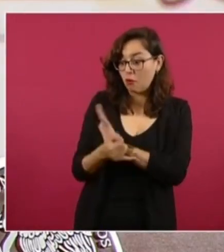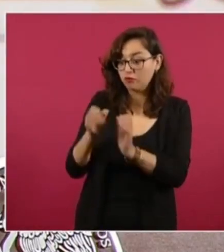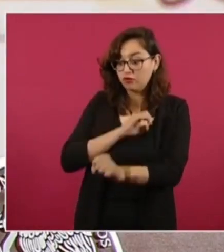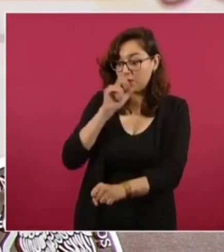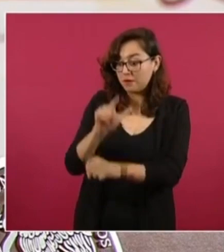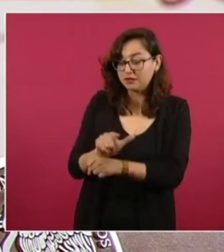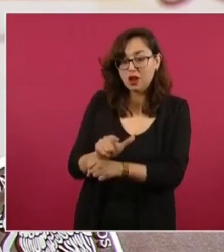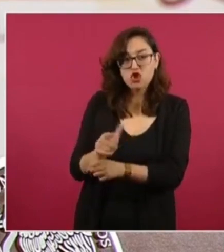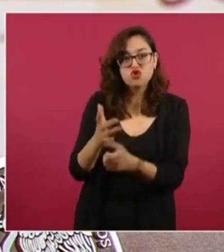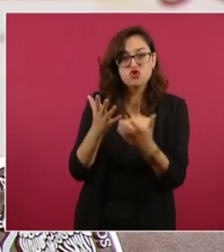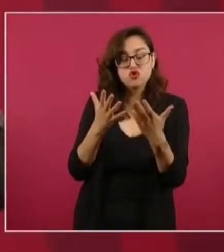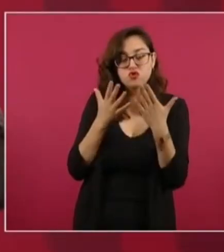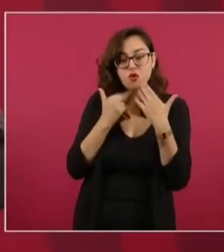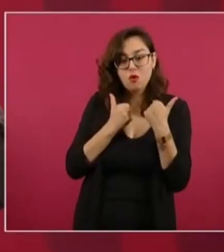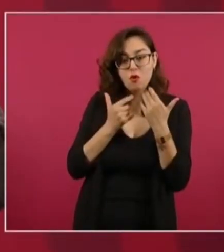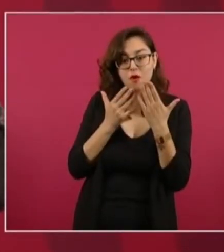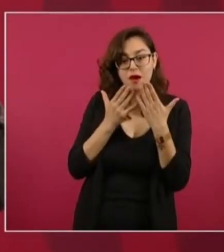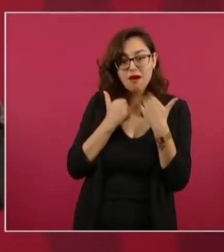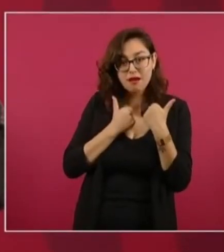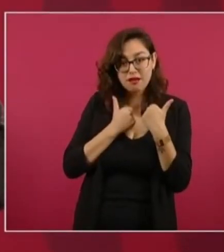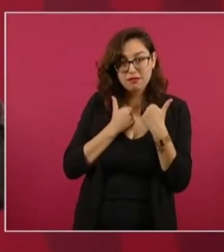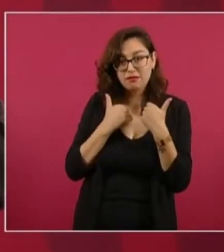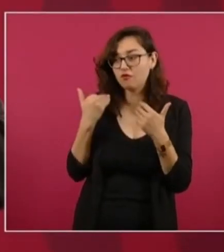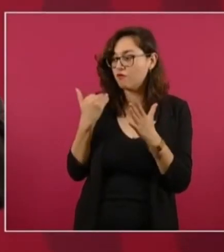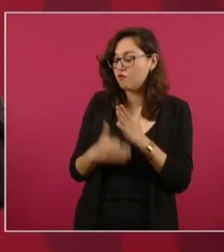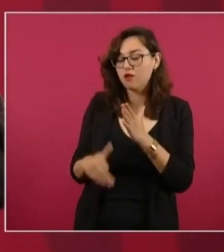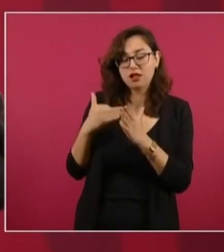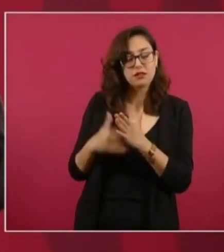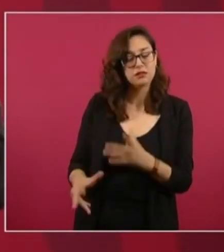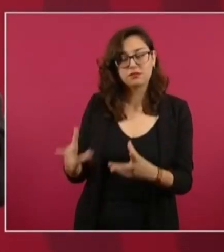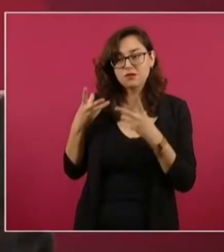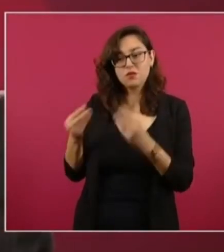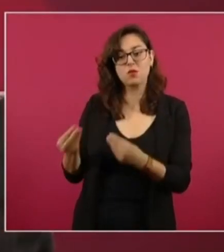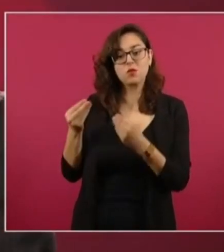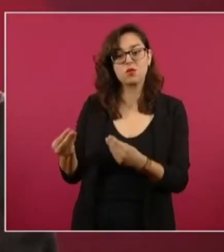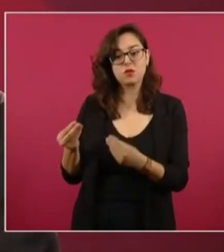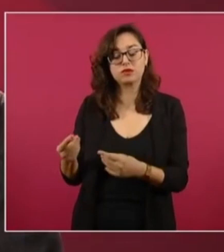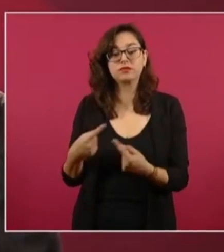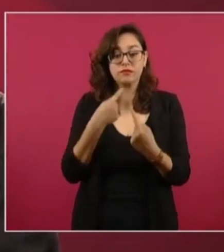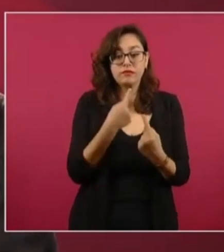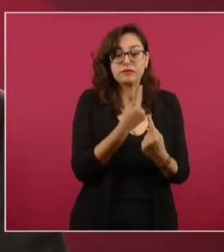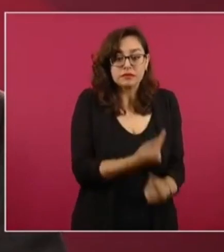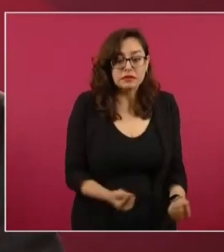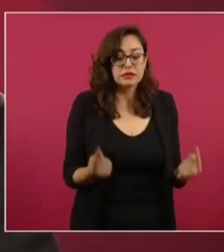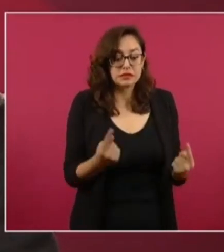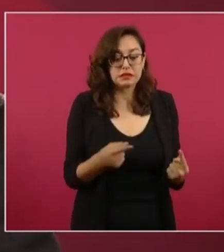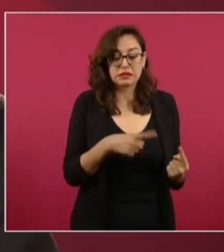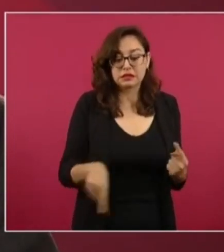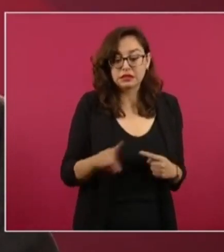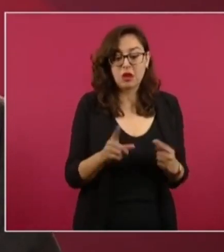lados que el éxito mayor de tratamiento de estos pacientes es con esos